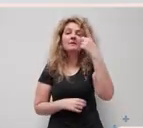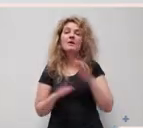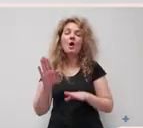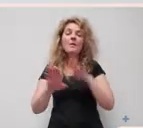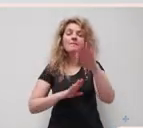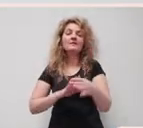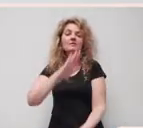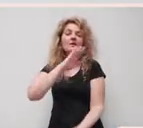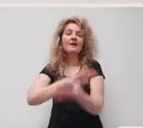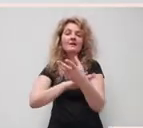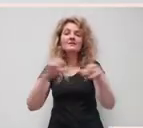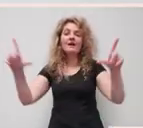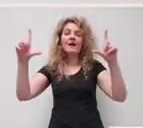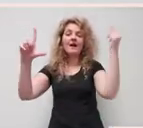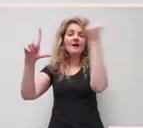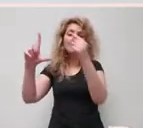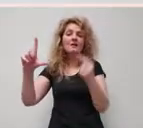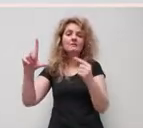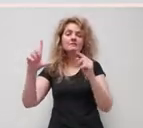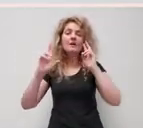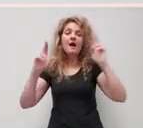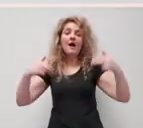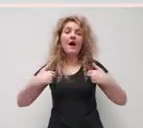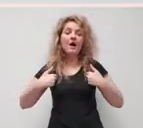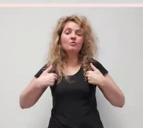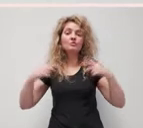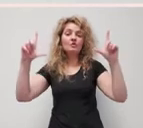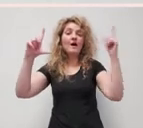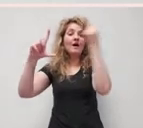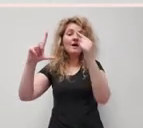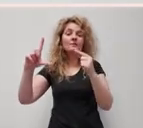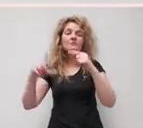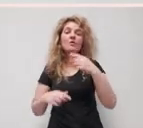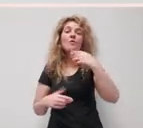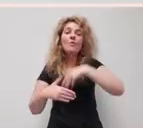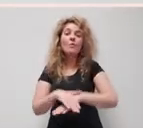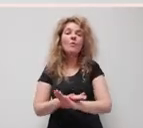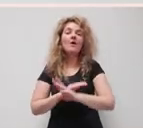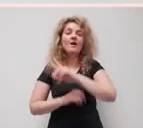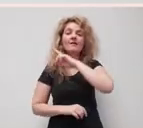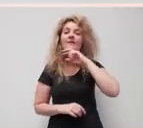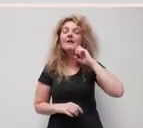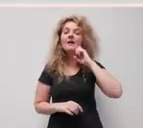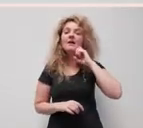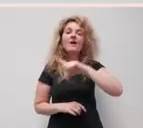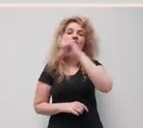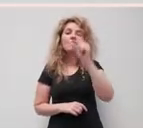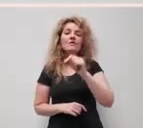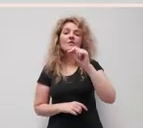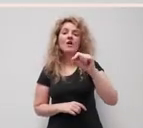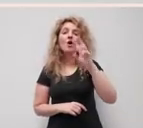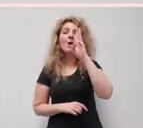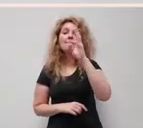Así, o primeiro paso para a creación desta imaxe é a serie de autocaricaturas conservadas na Fundación Penzol